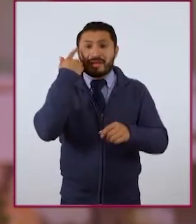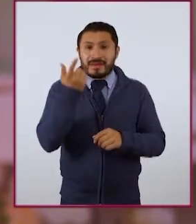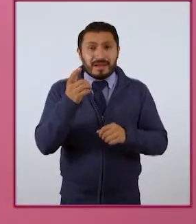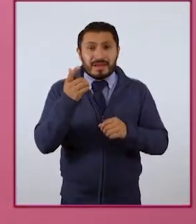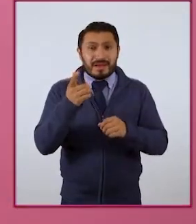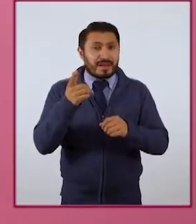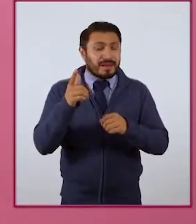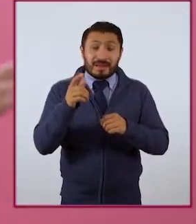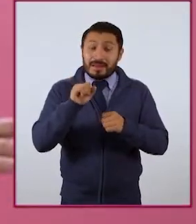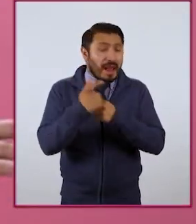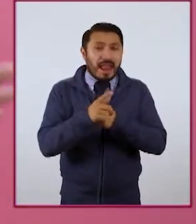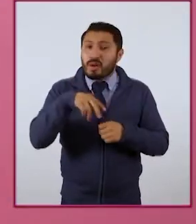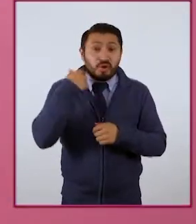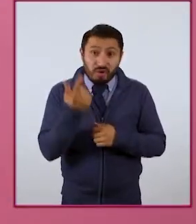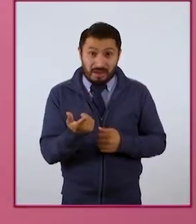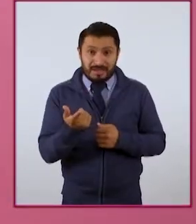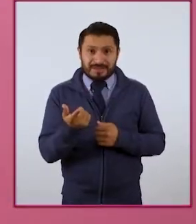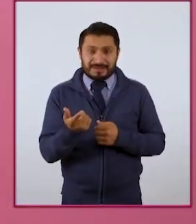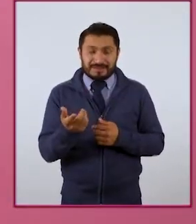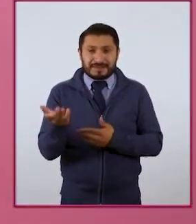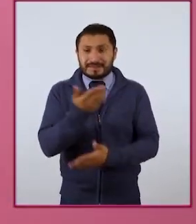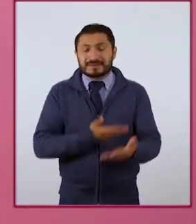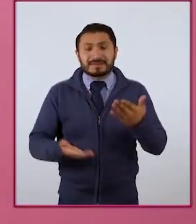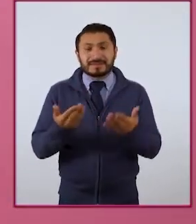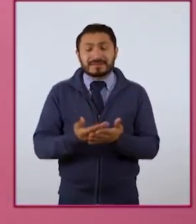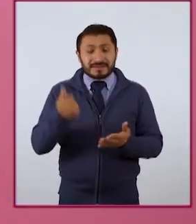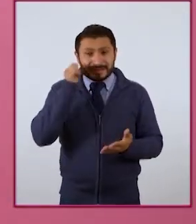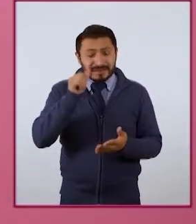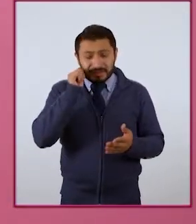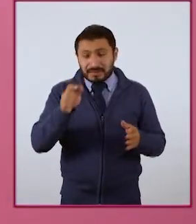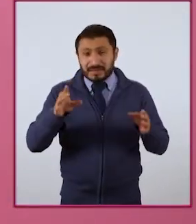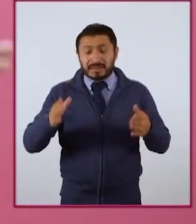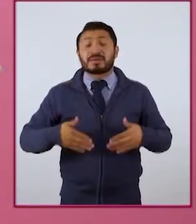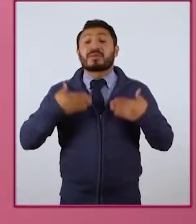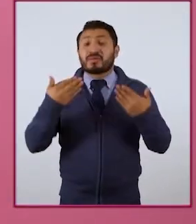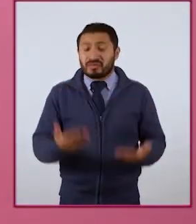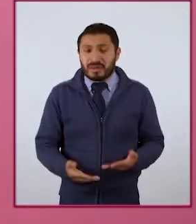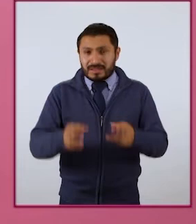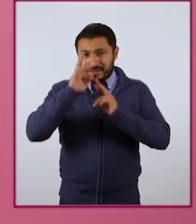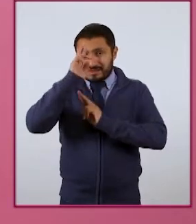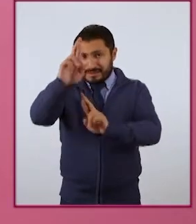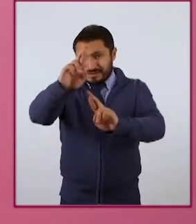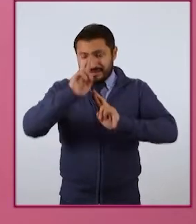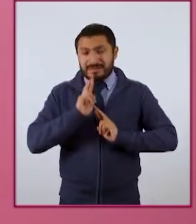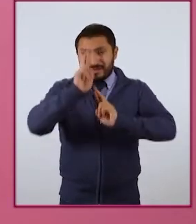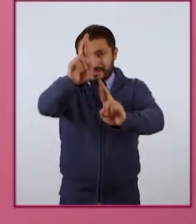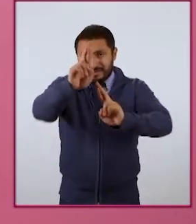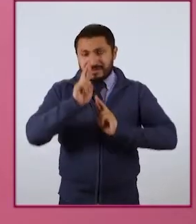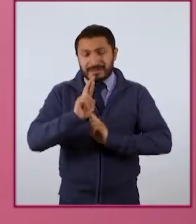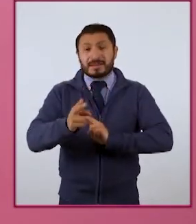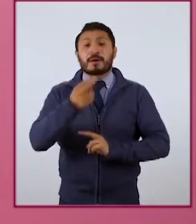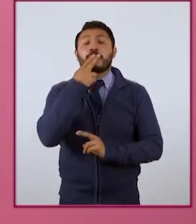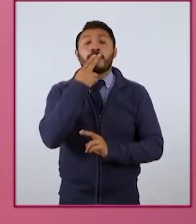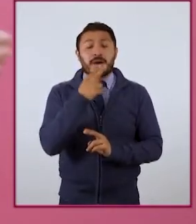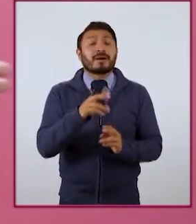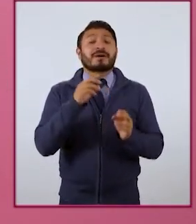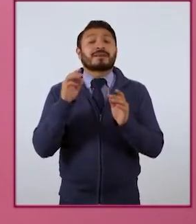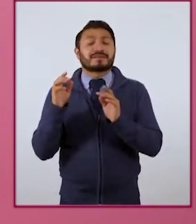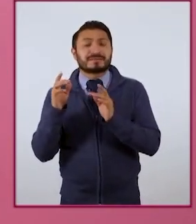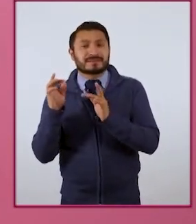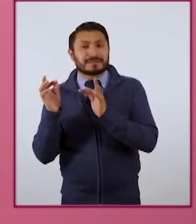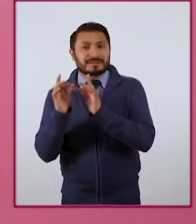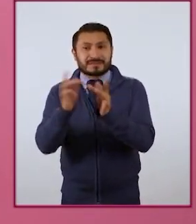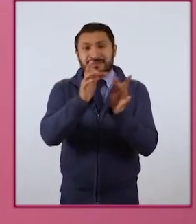queramos. La convivencia se debe dar siempre en un marco de confianza y mutuo respeto. Como usuarias y usuarios de medios